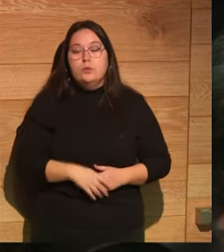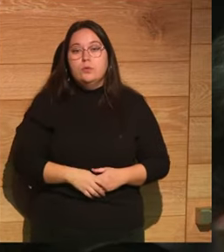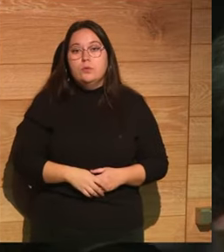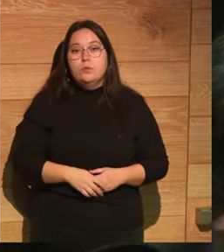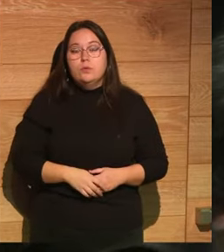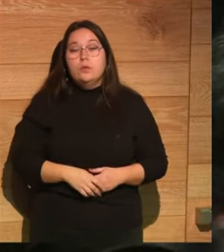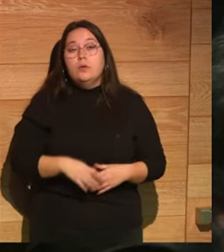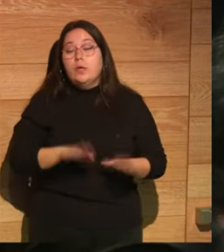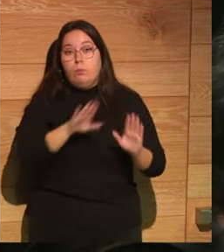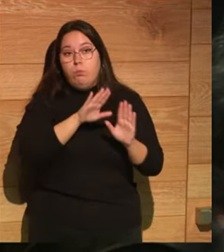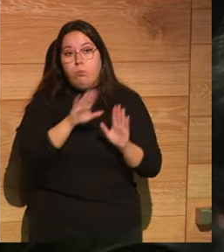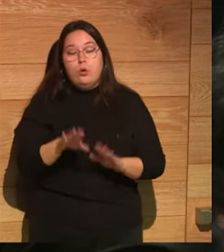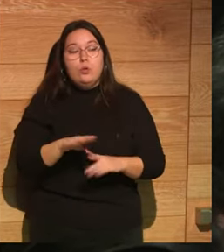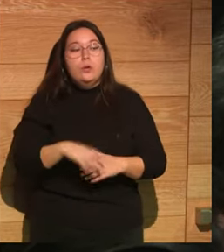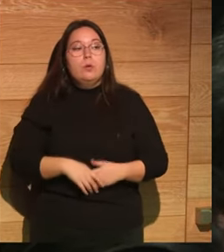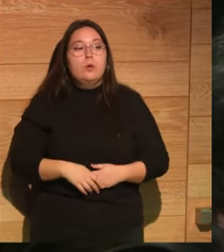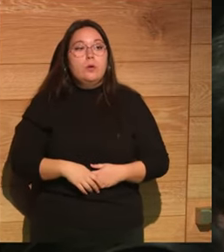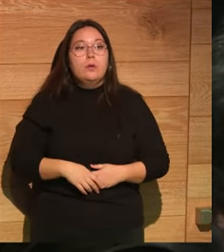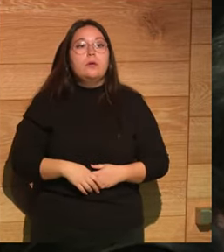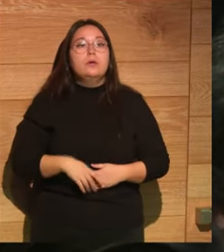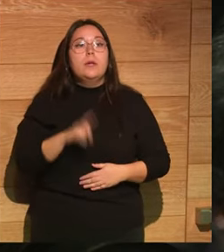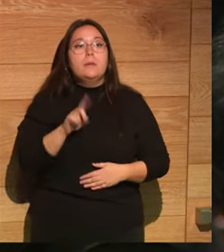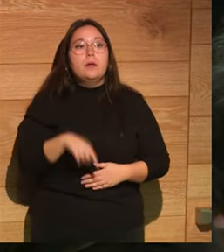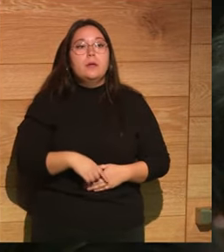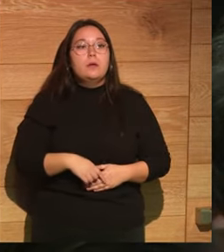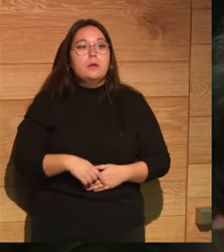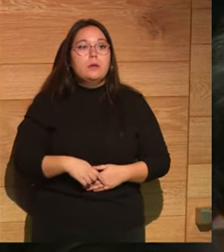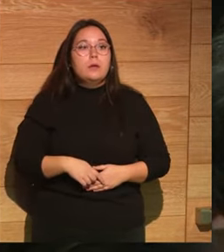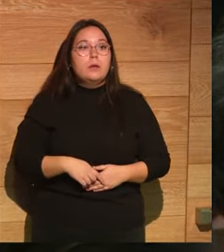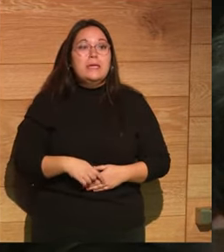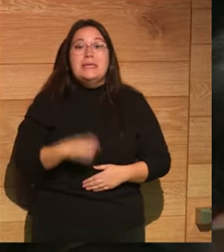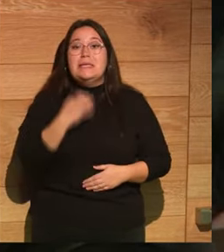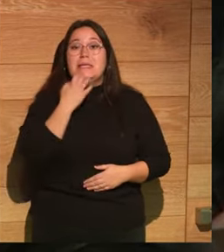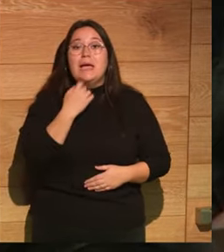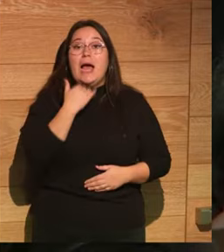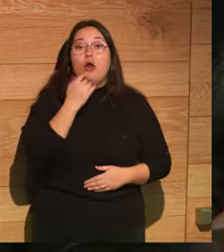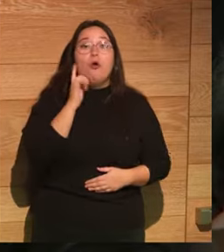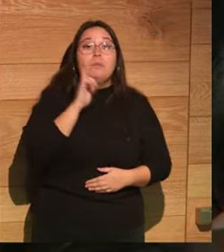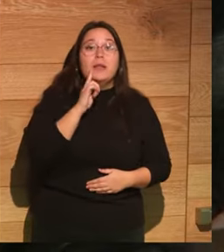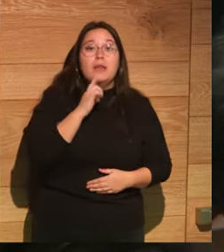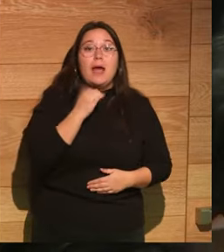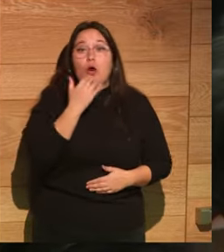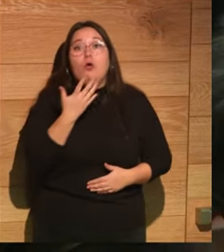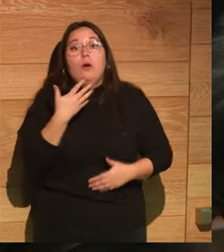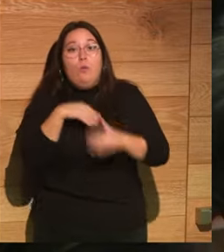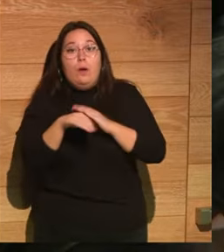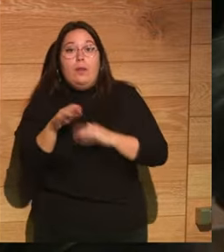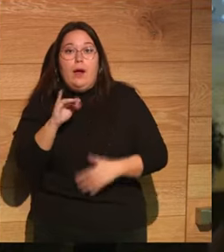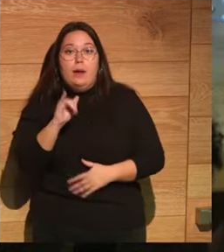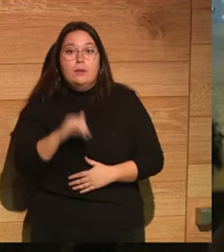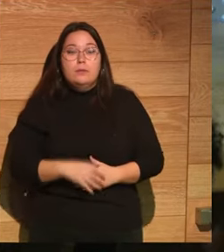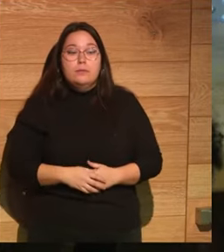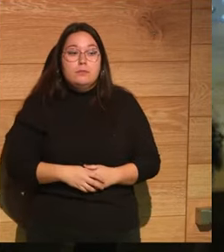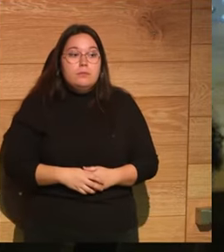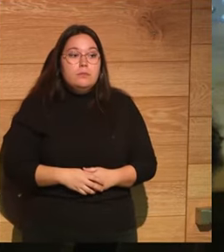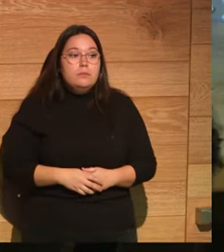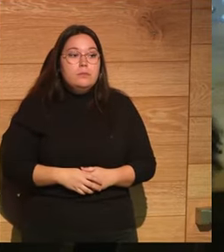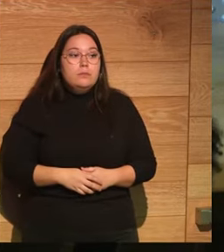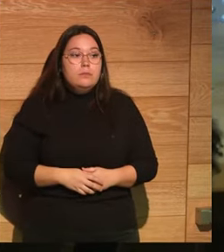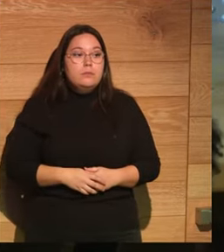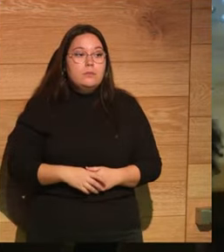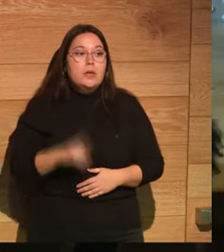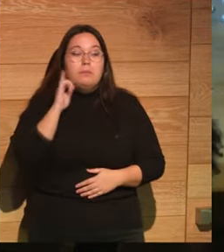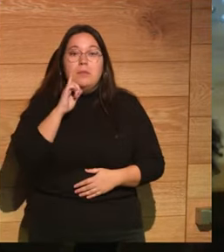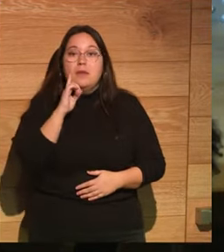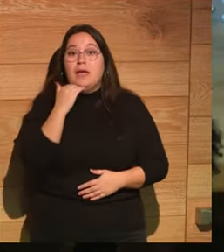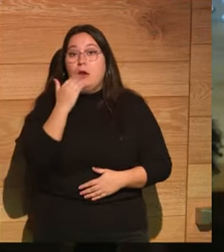y bueno y por último el que dijo miente que algo queda ¿no? que no dijimos nada de ese sí, miente que algo queda